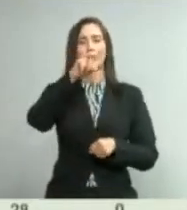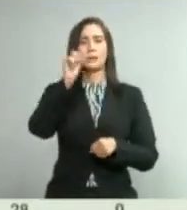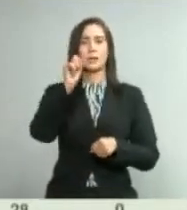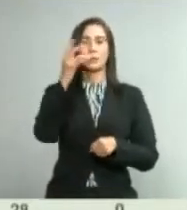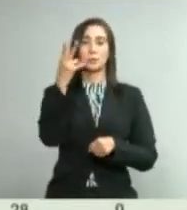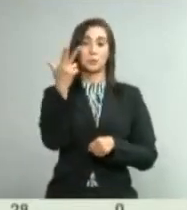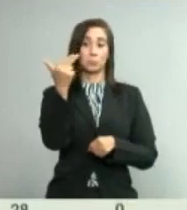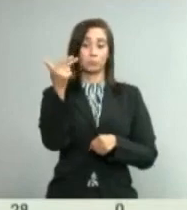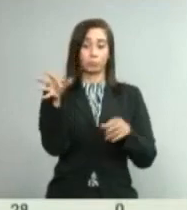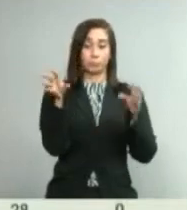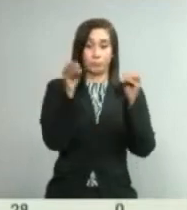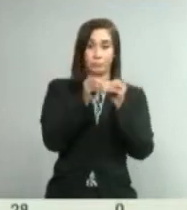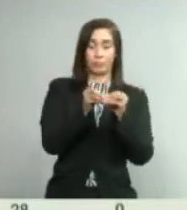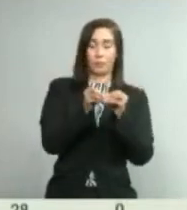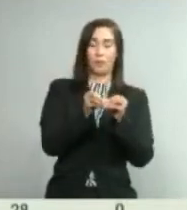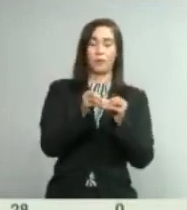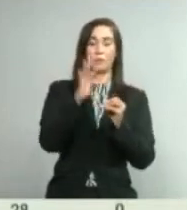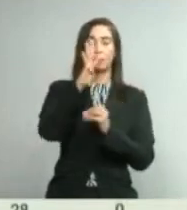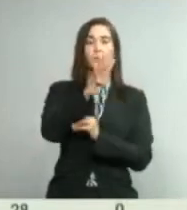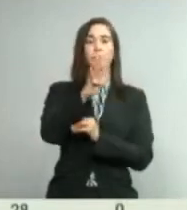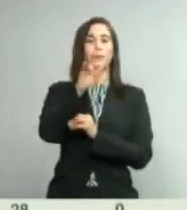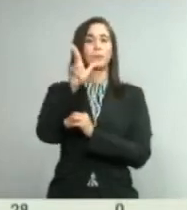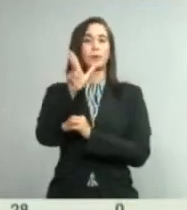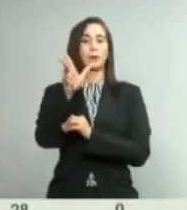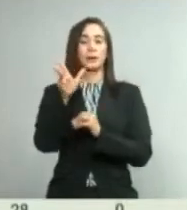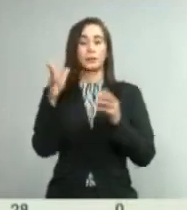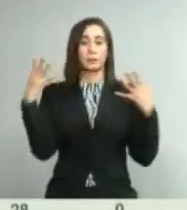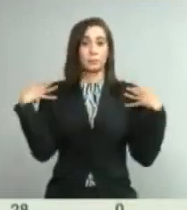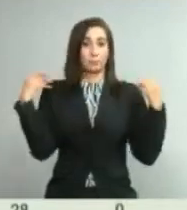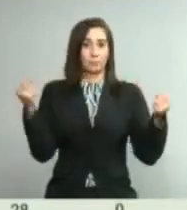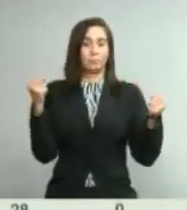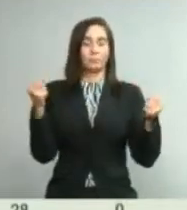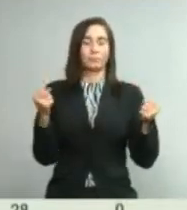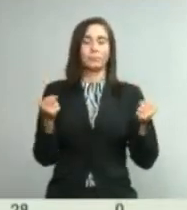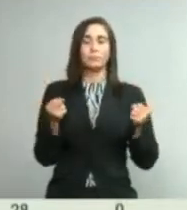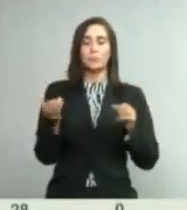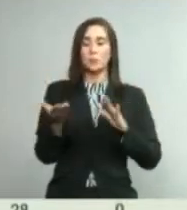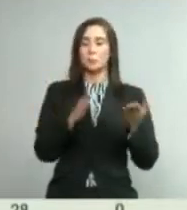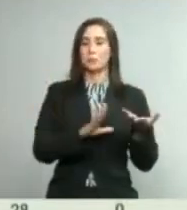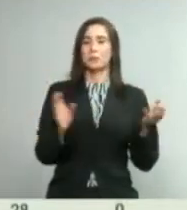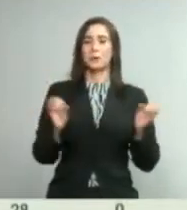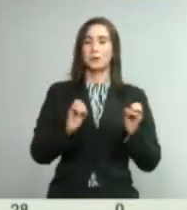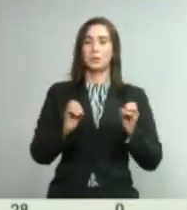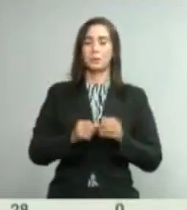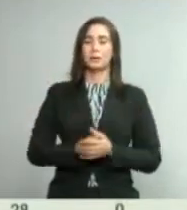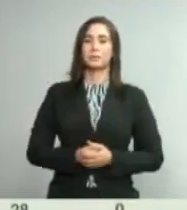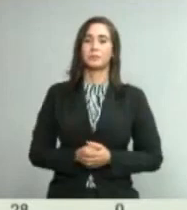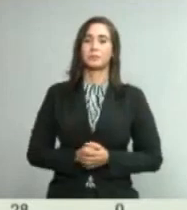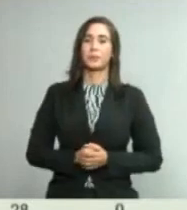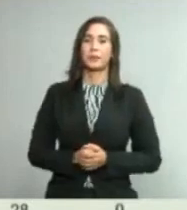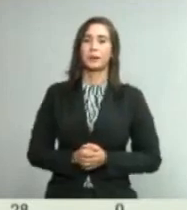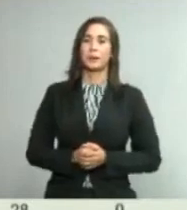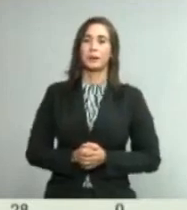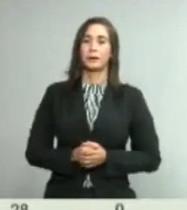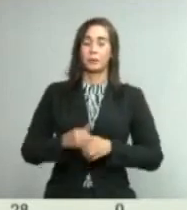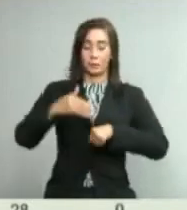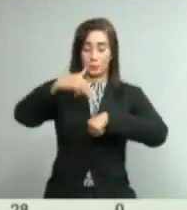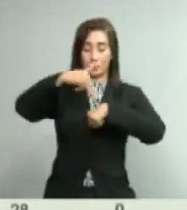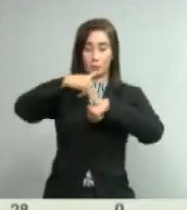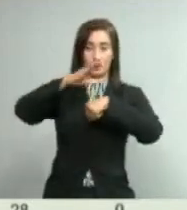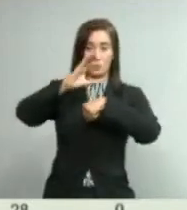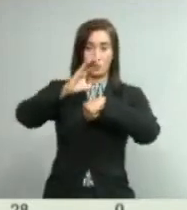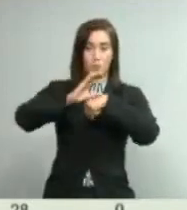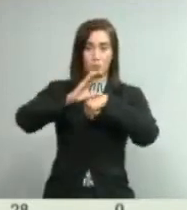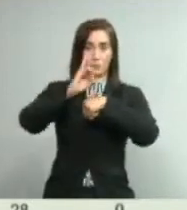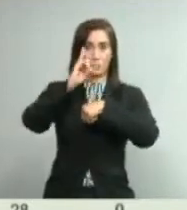113 acumulados, 43 recuperados, cero fallecimientos. Montecristi,